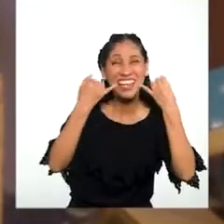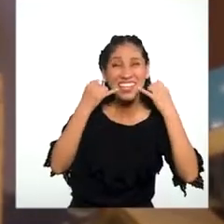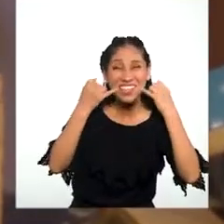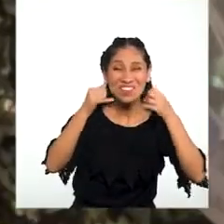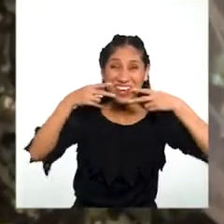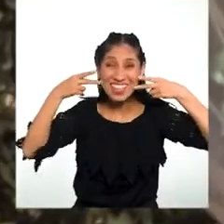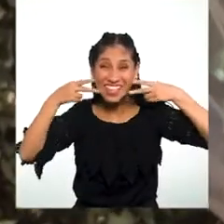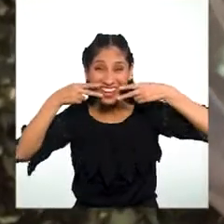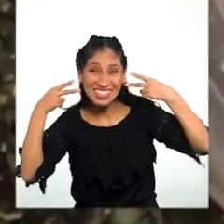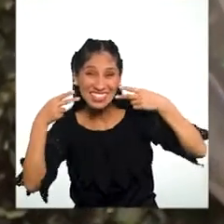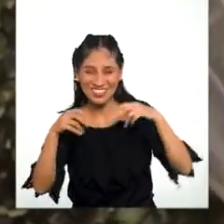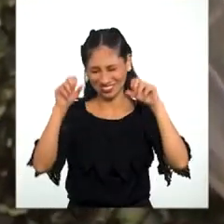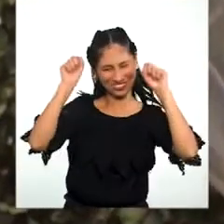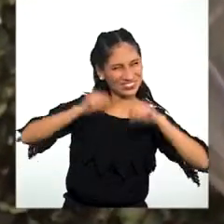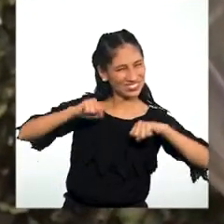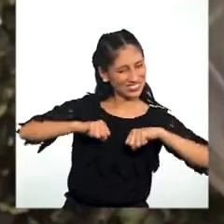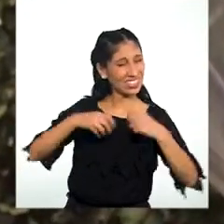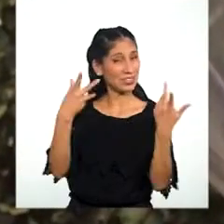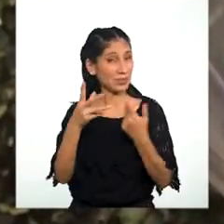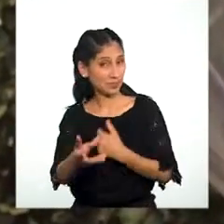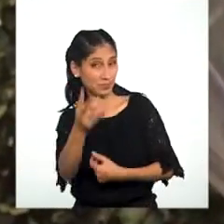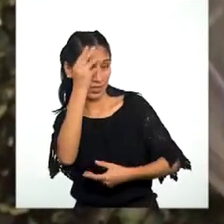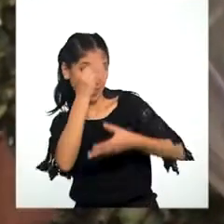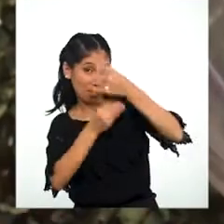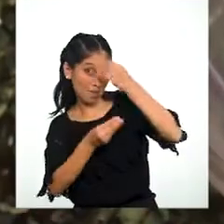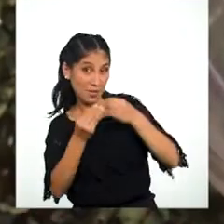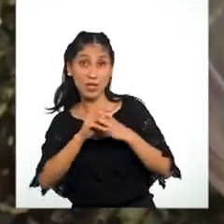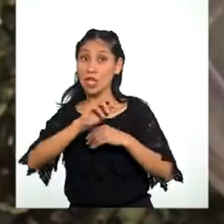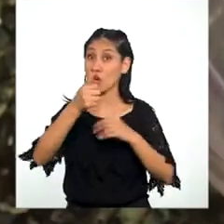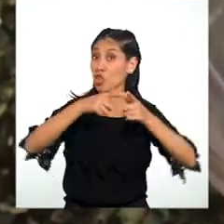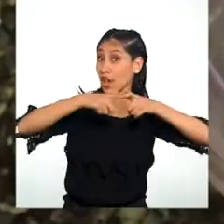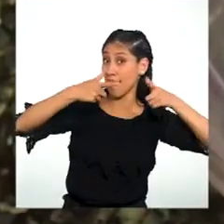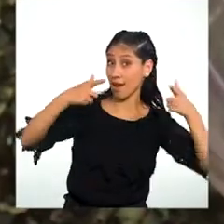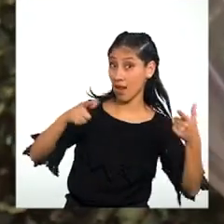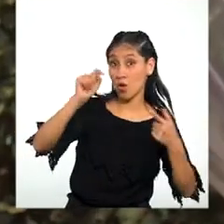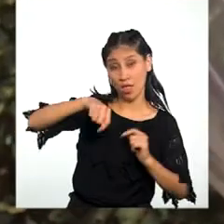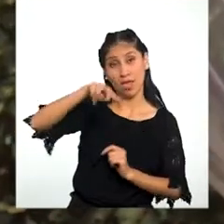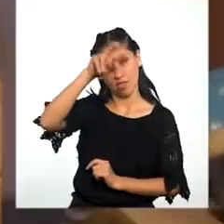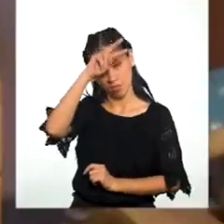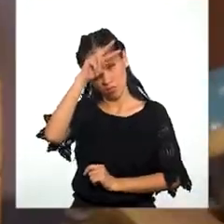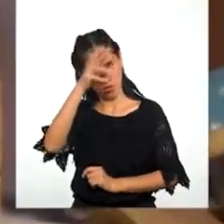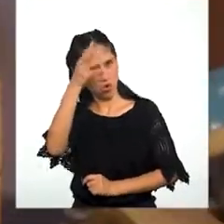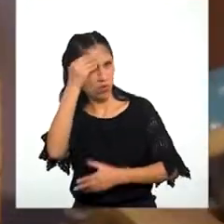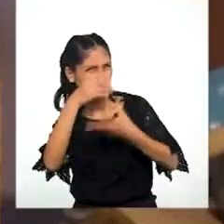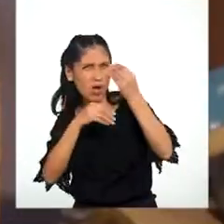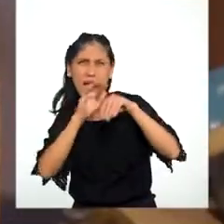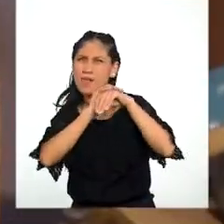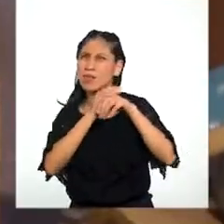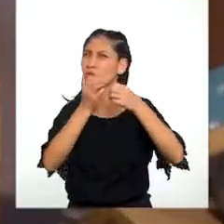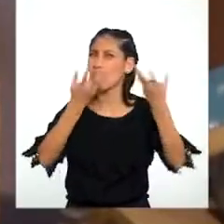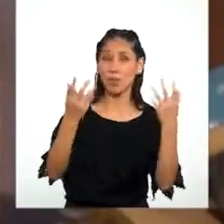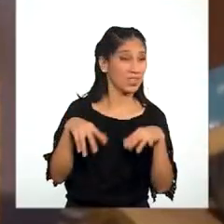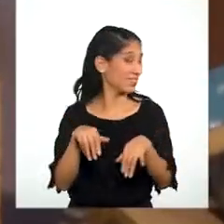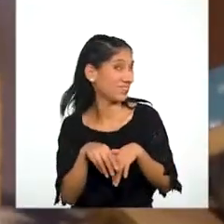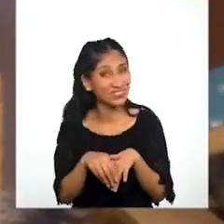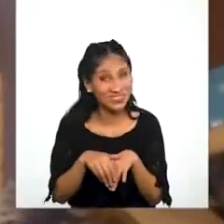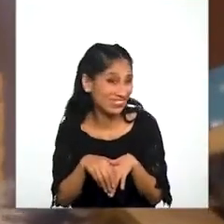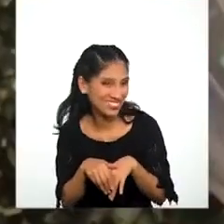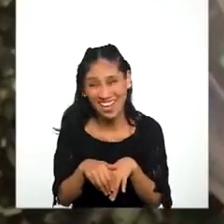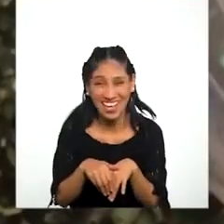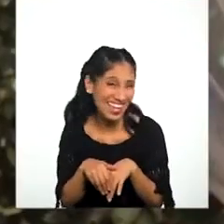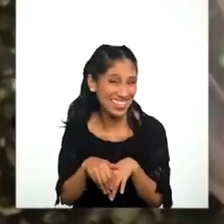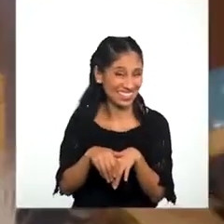Ivo ¡Claro! Así aprenderás cómo saludar en otra lengua de nuestro país ¡Qué bonito! Héctor,